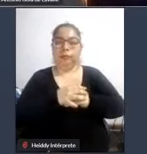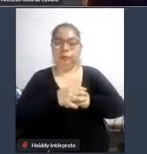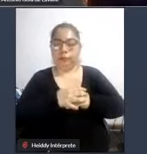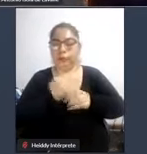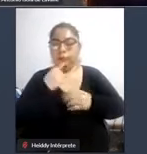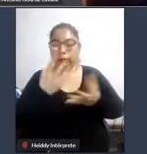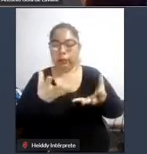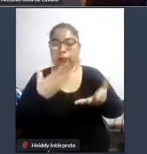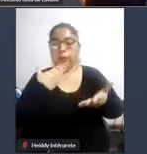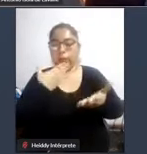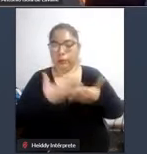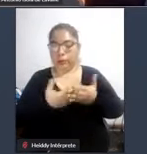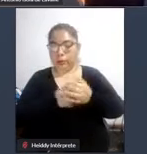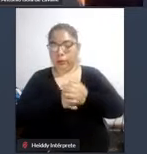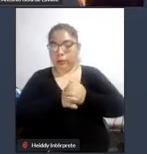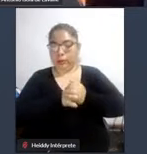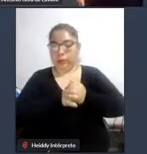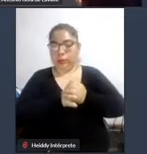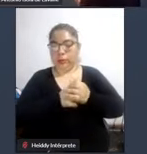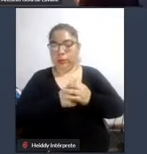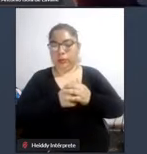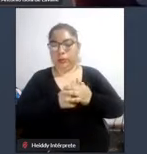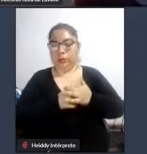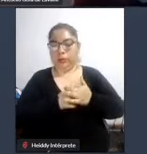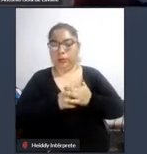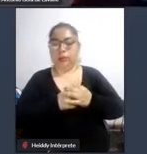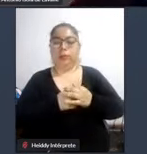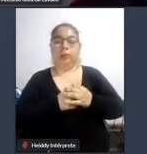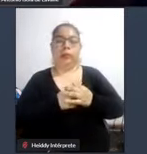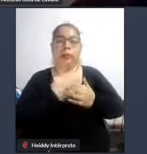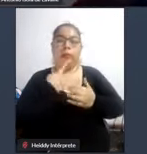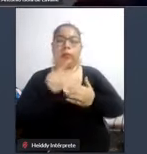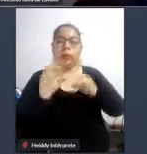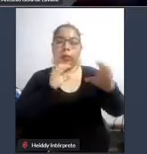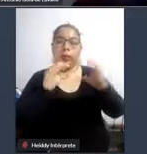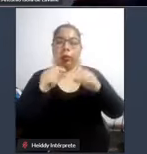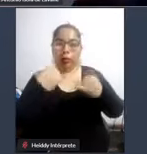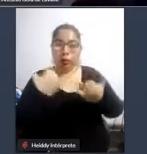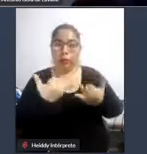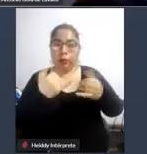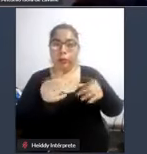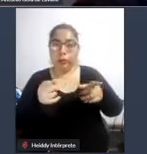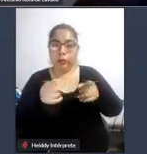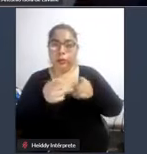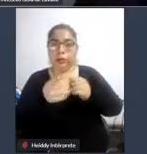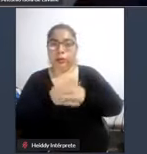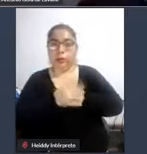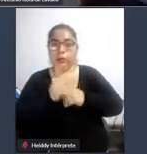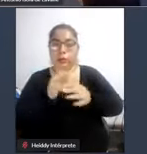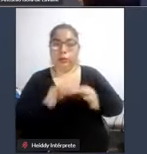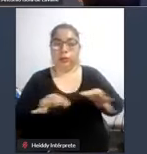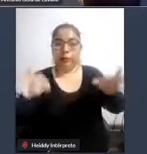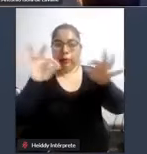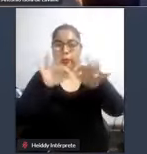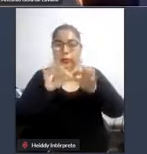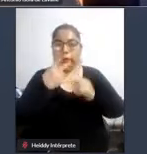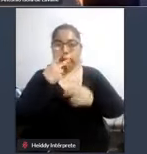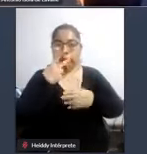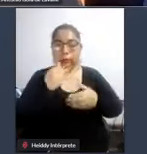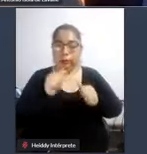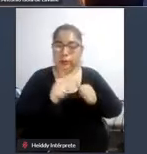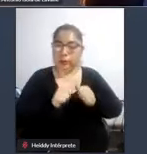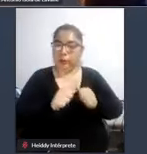agradecerles a todos me parece que conversatorios como este son importantes de que se mantengan